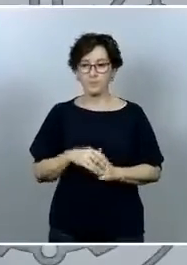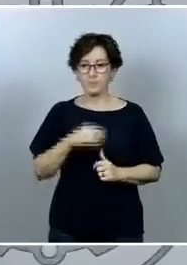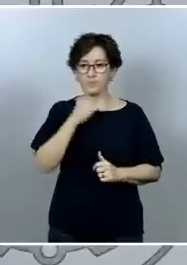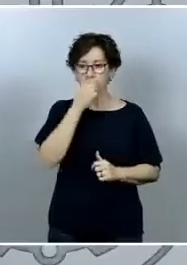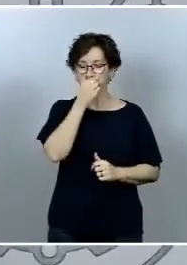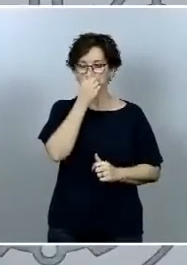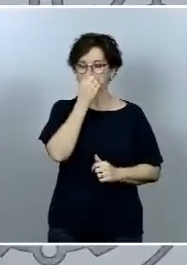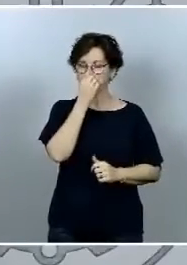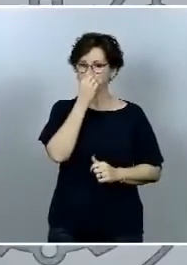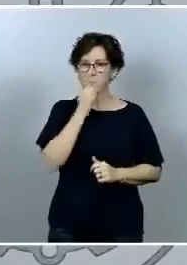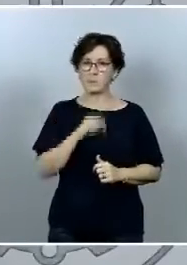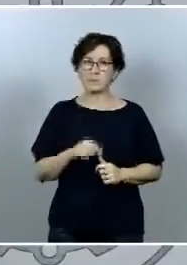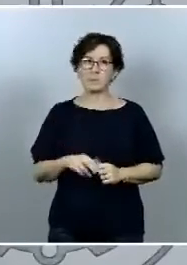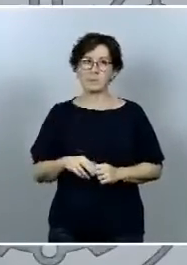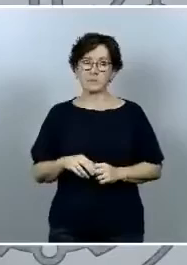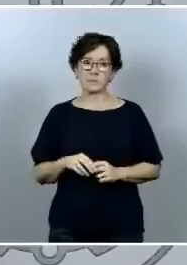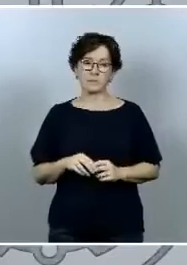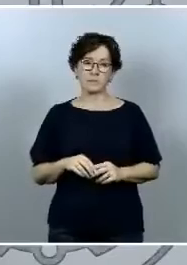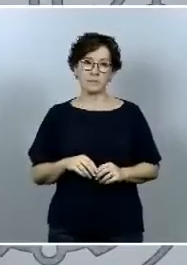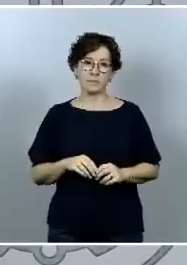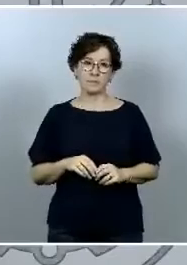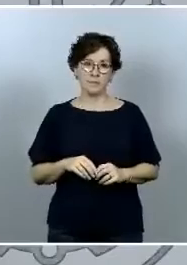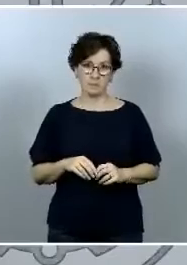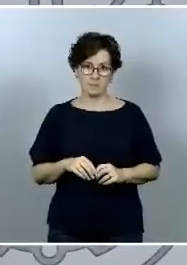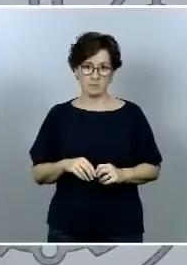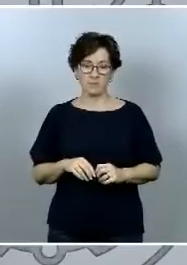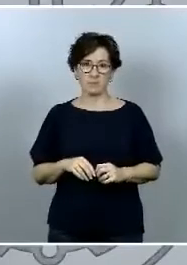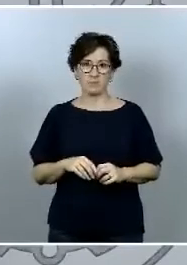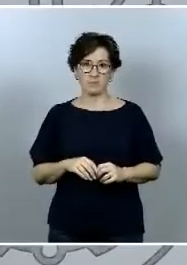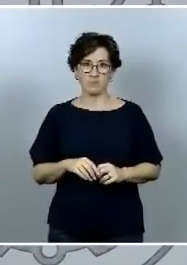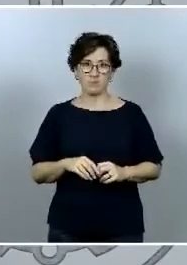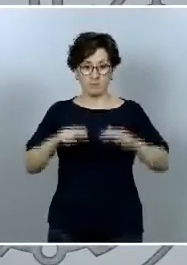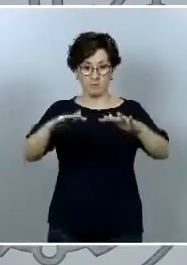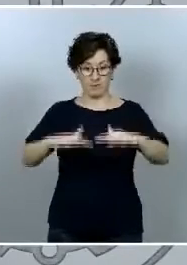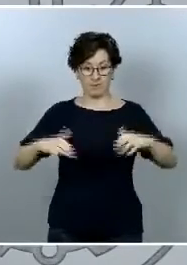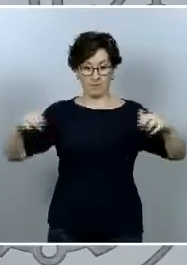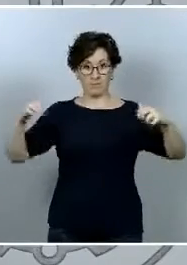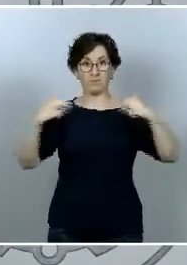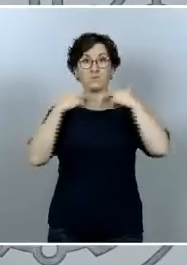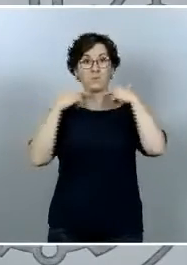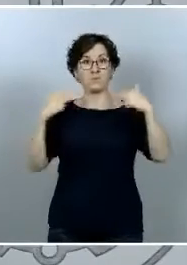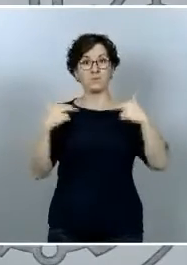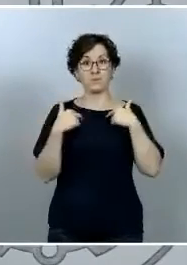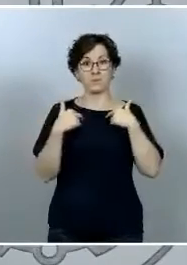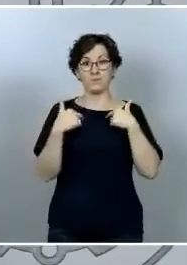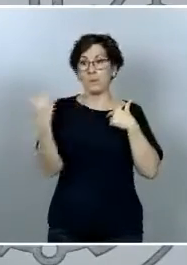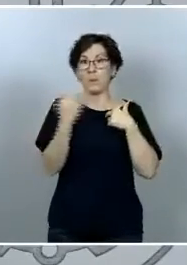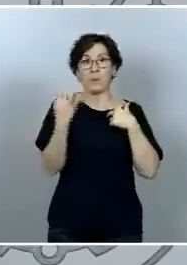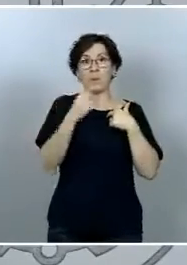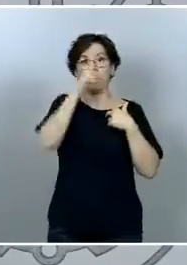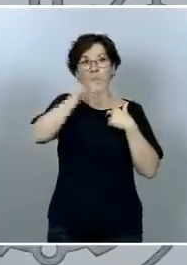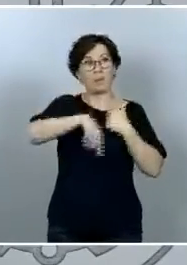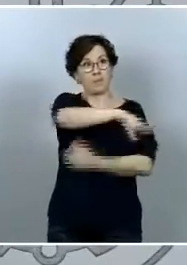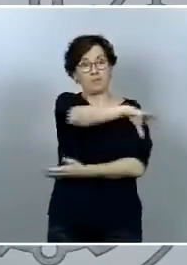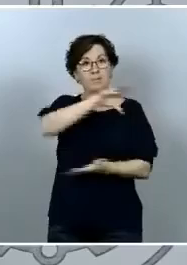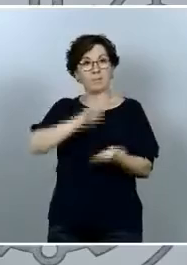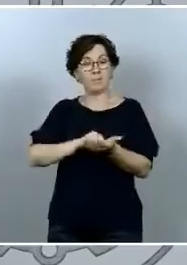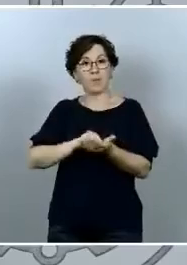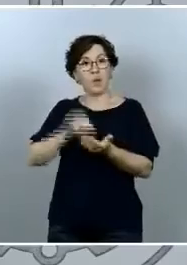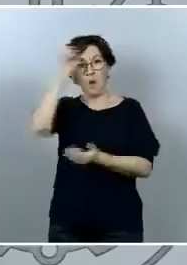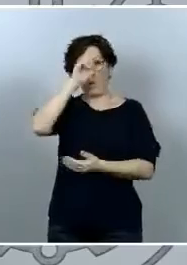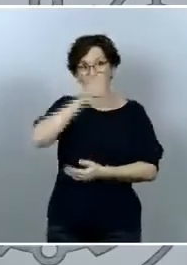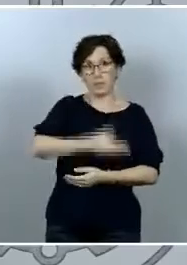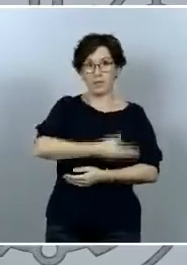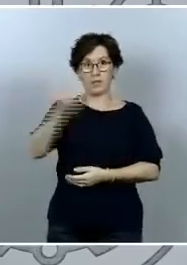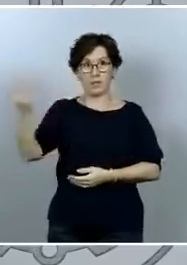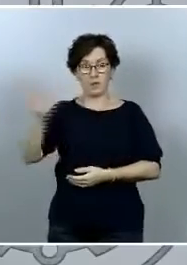conformación del Congreso de los Diputados responde a la voluntad popular en la que hay una gran fragmentación de las